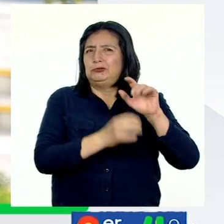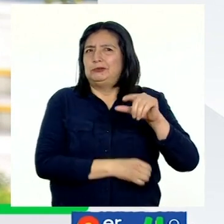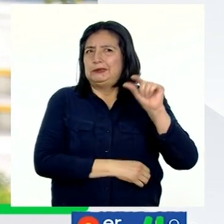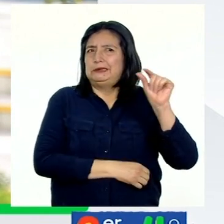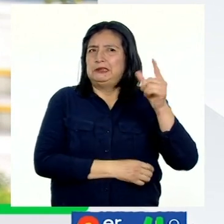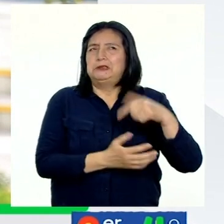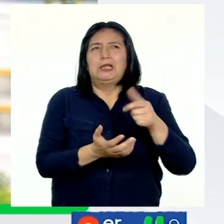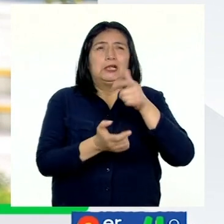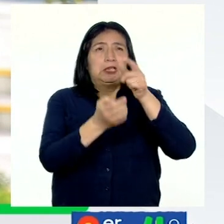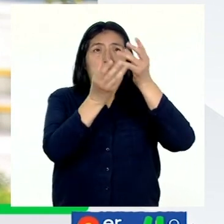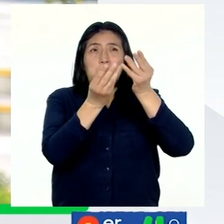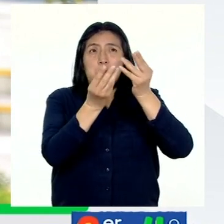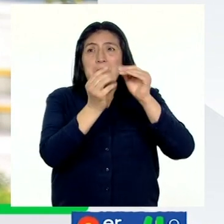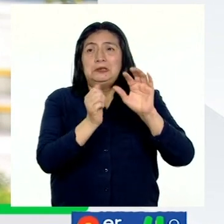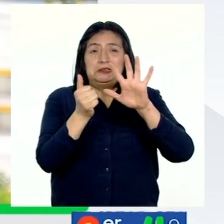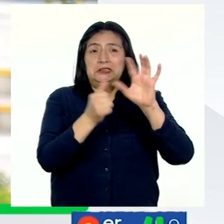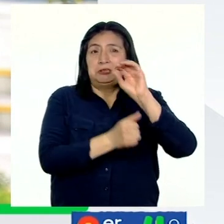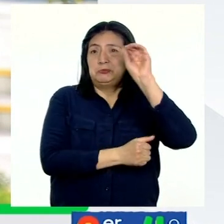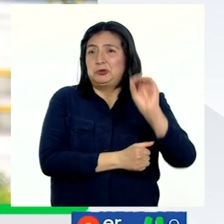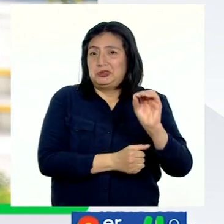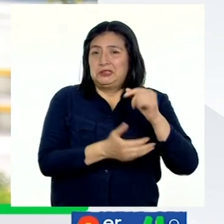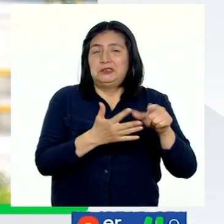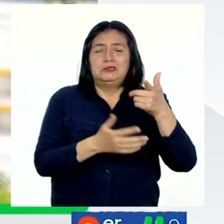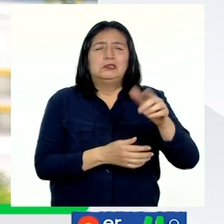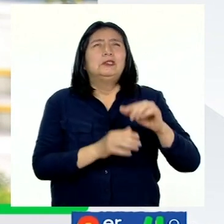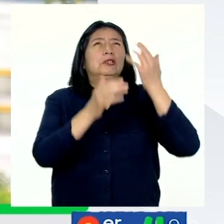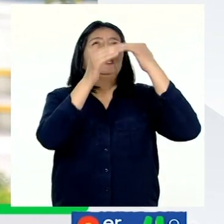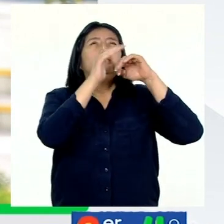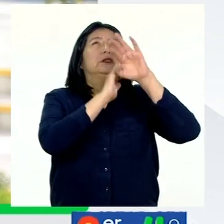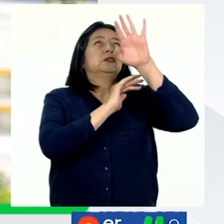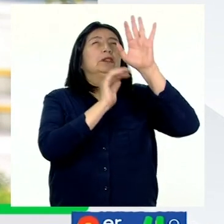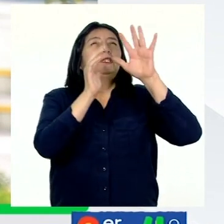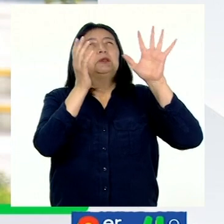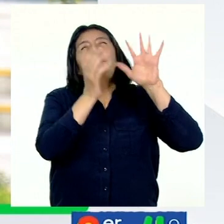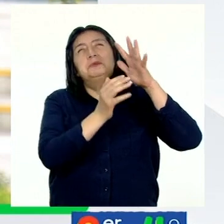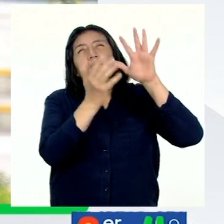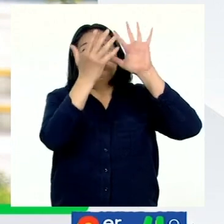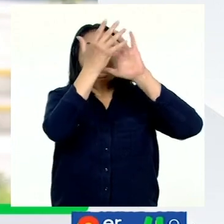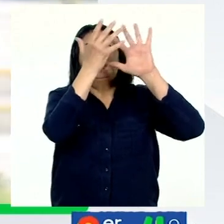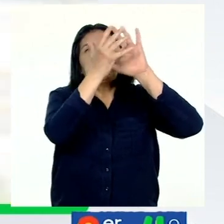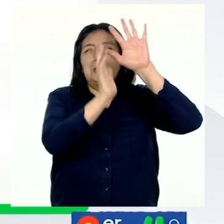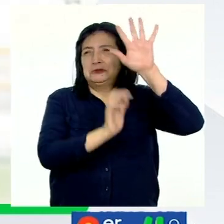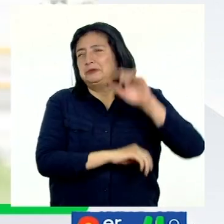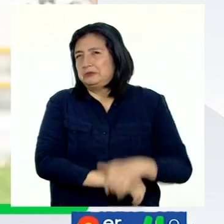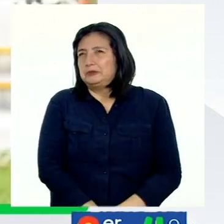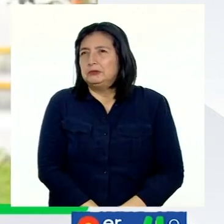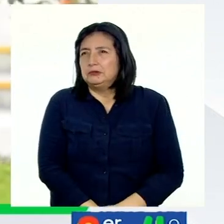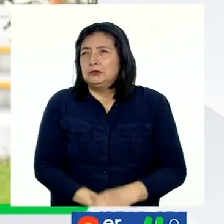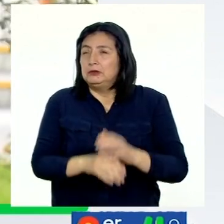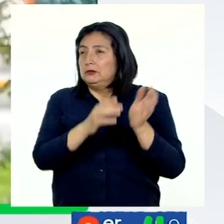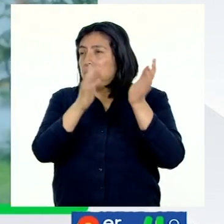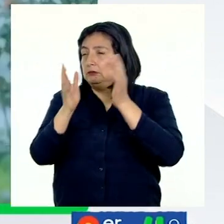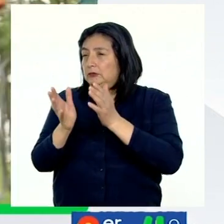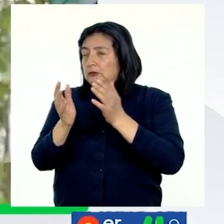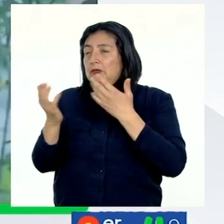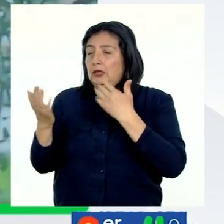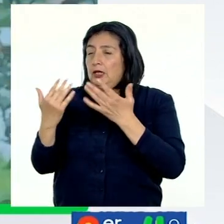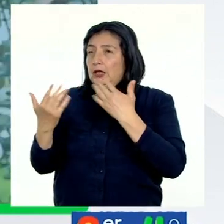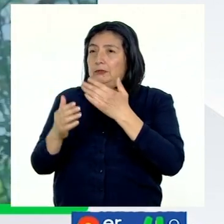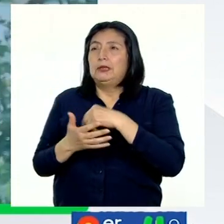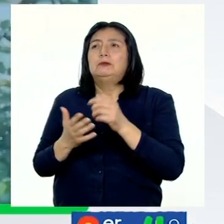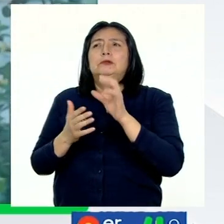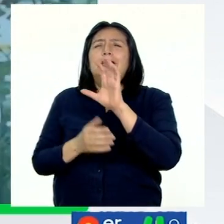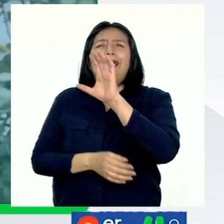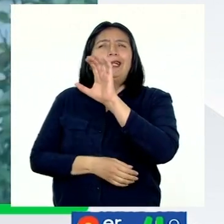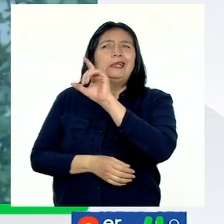una humedad relativa del 60% y el cielo se presenta parcialmente nula. Mientras que cuando nos referimos al